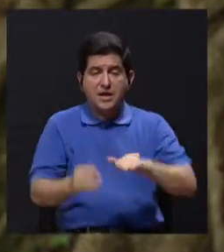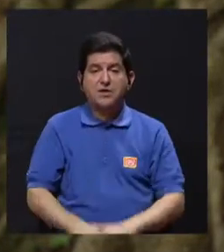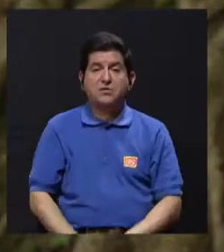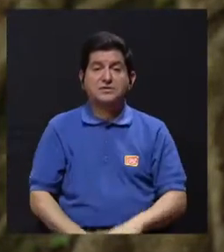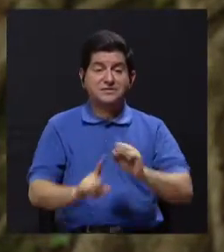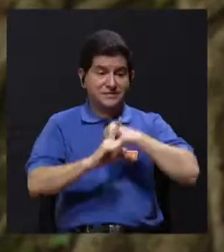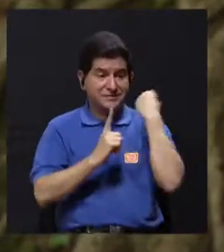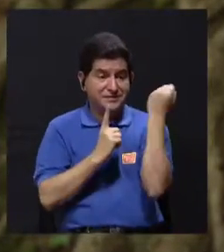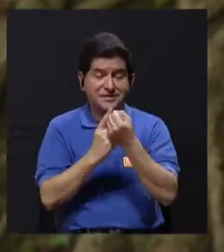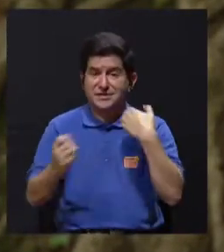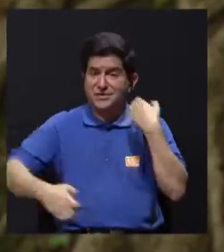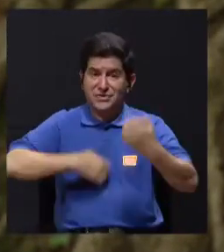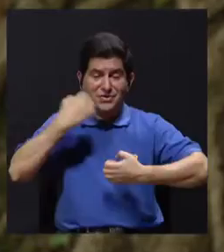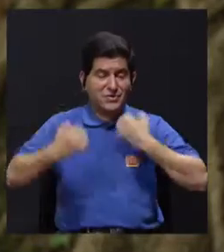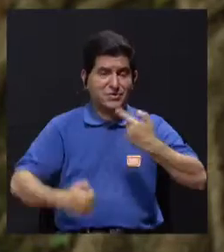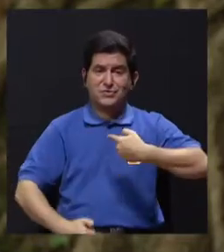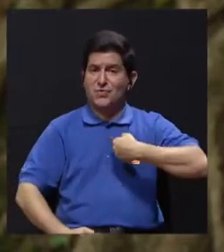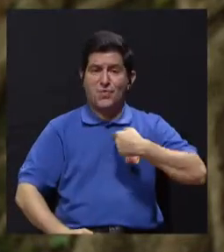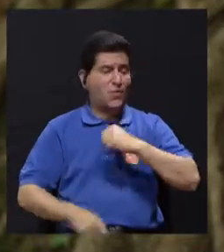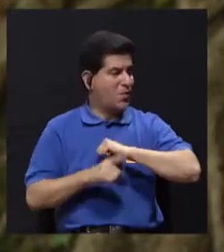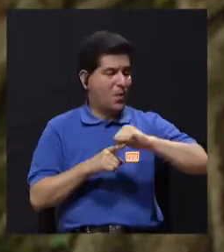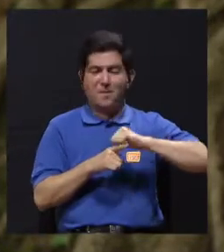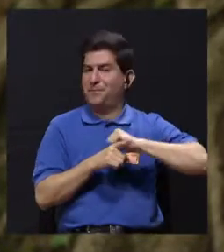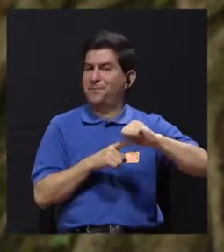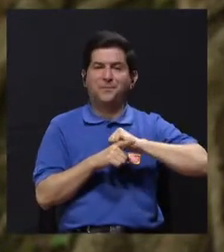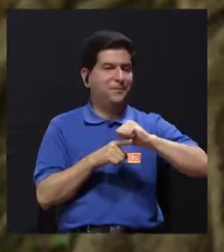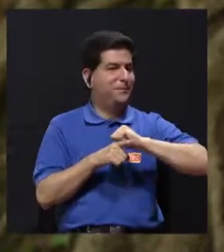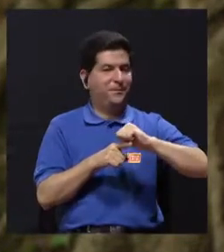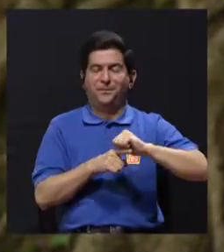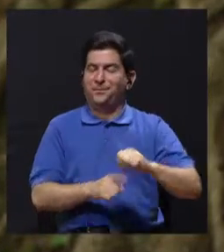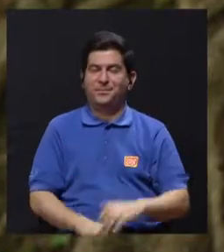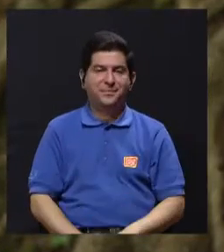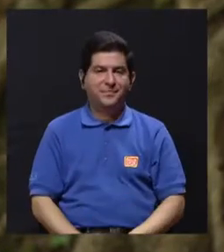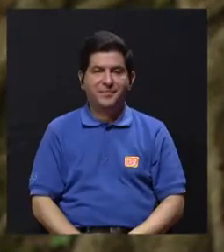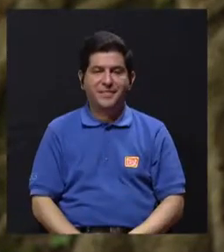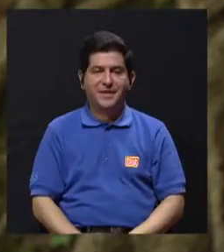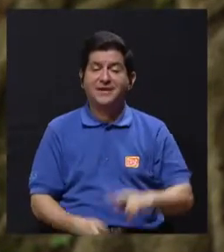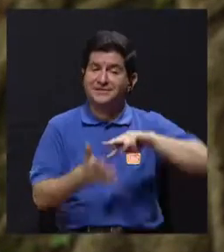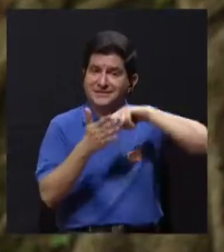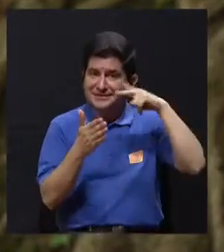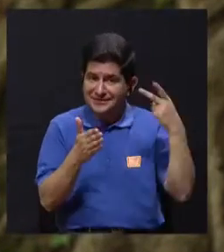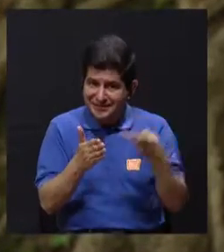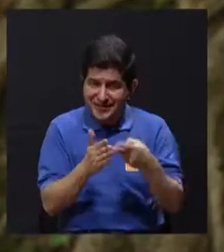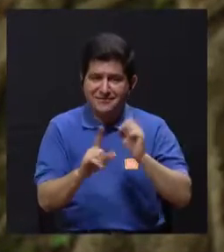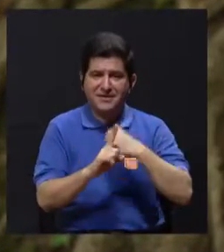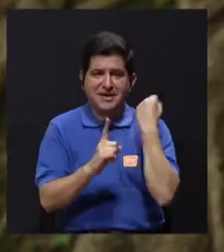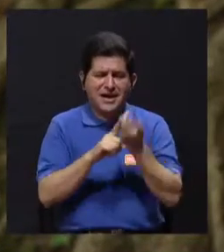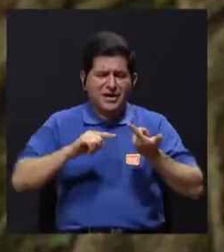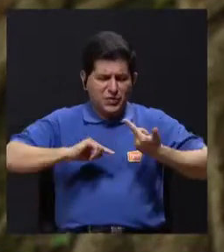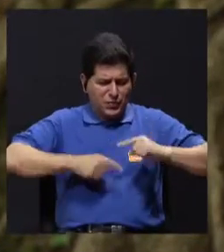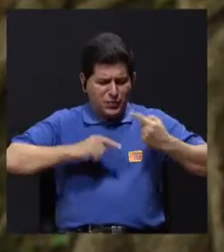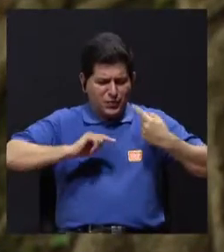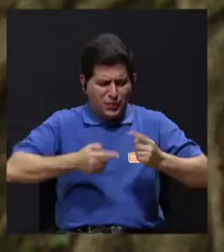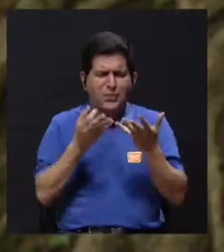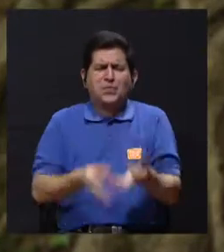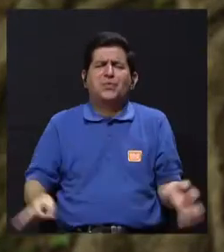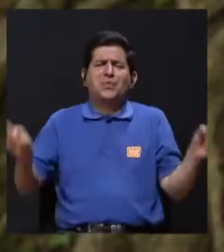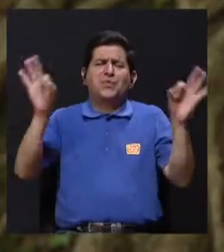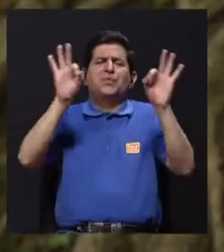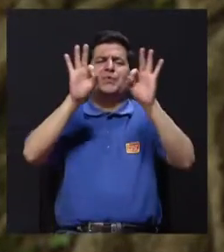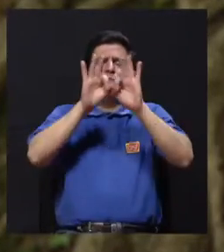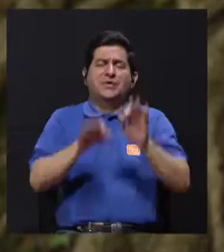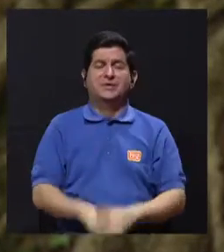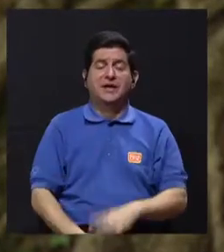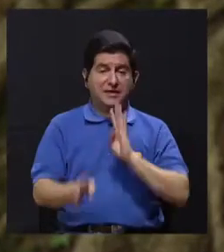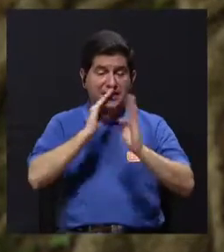es algo para lo que uno emocionalmente no está entrenado y no está preparado, y entonces generan estados de duelo importantísimos